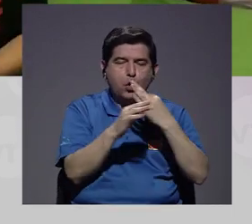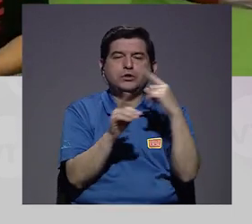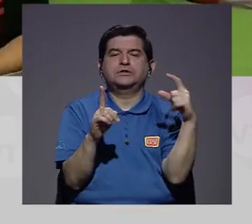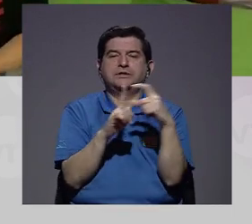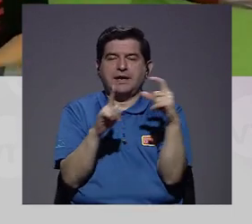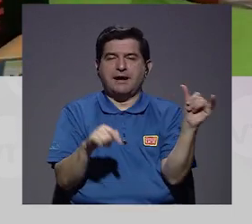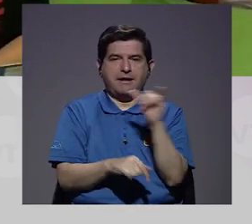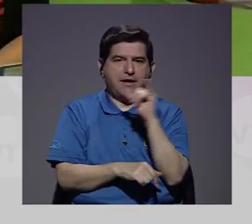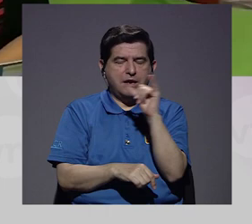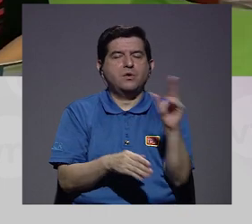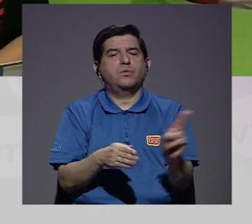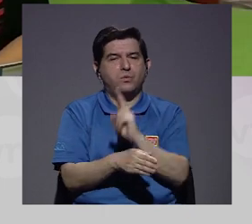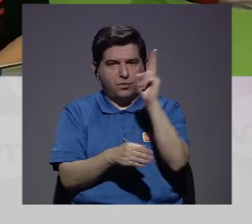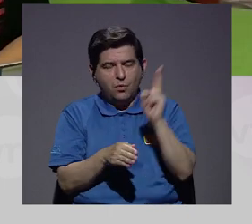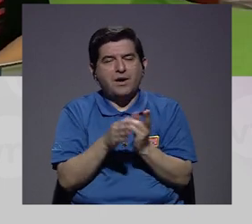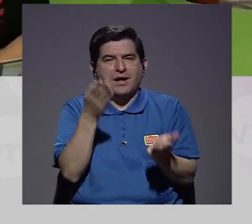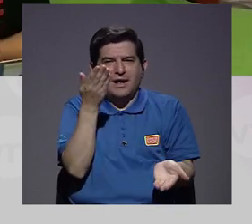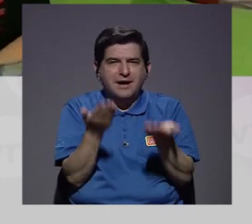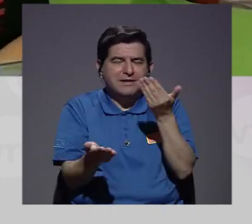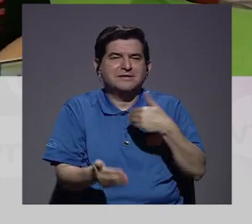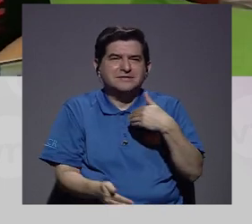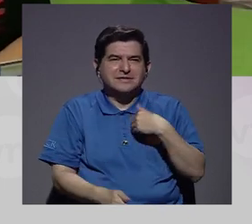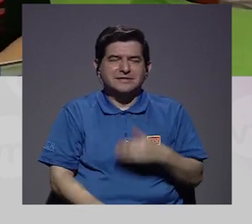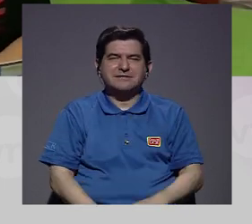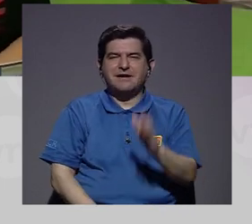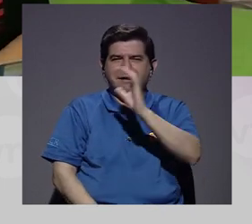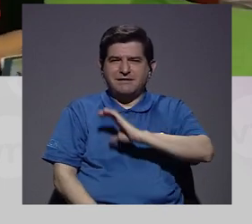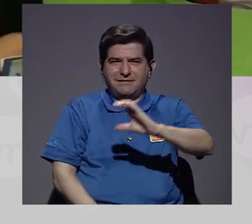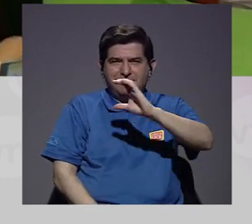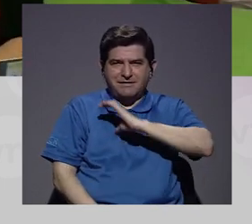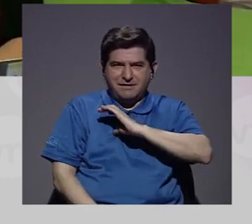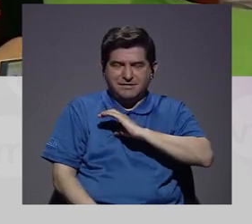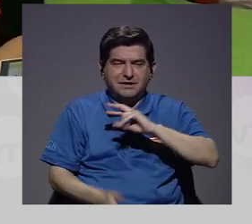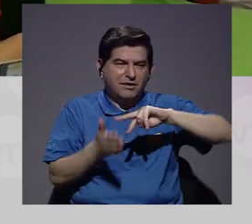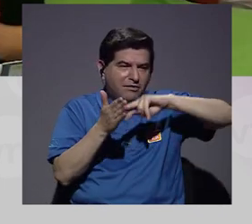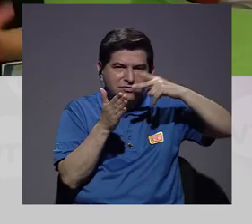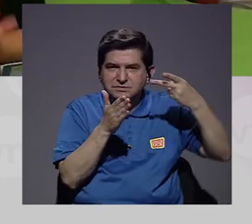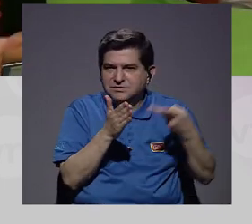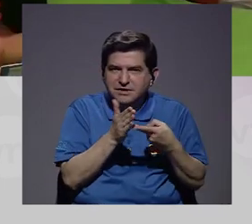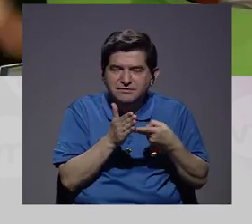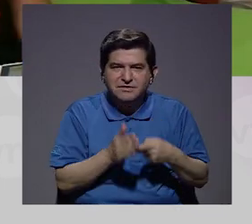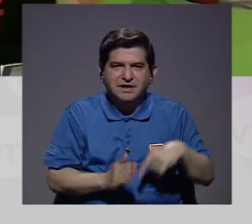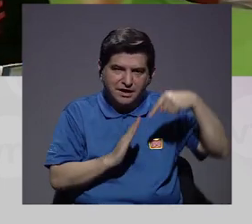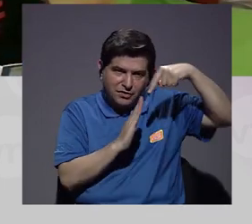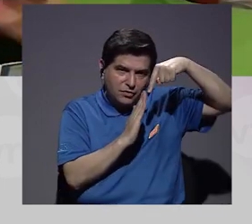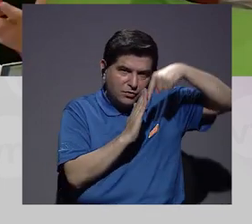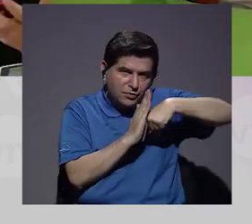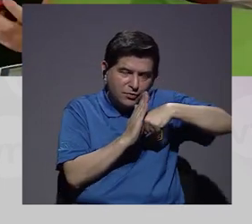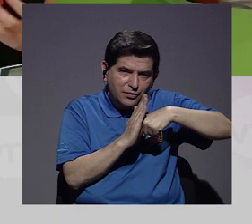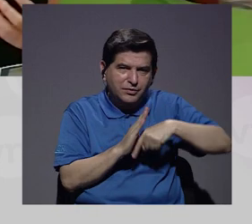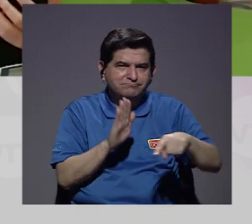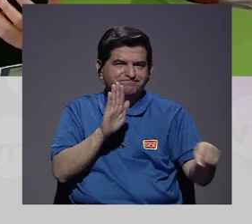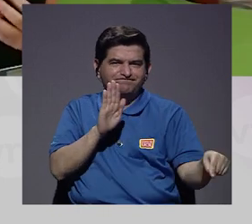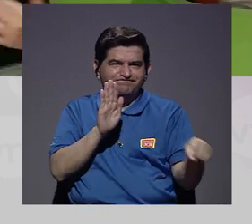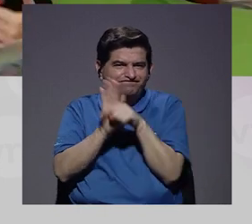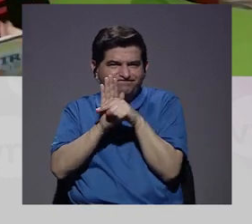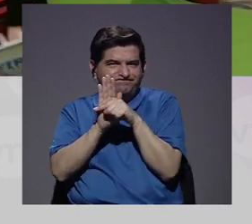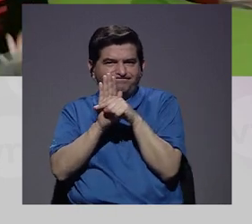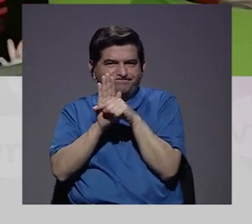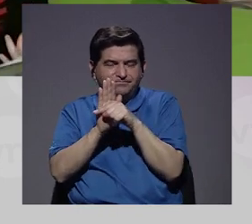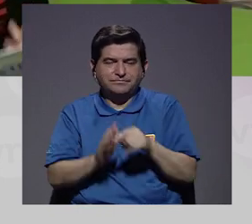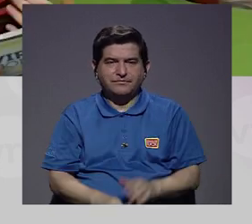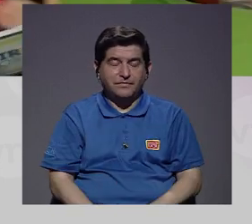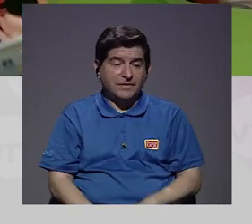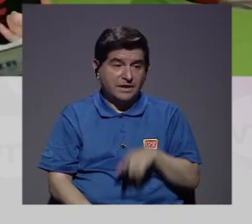tipo de palabras que también se han estado usando, que tal vez tienen una connotación, un significado, en el fondo, ¿verdad? Un poco más